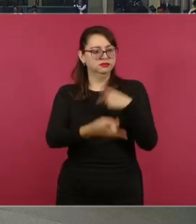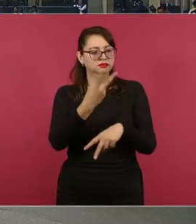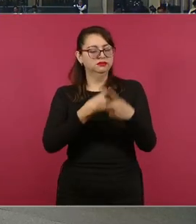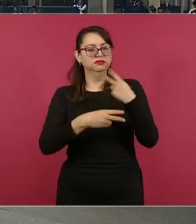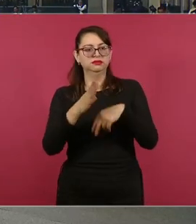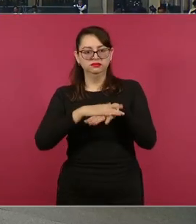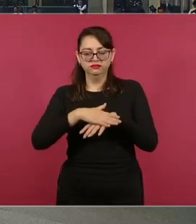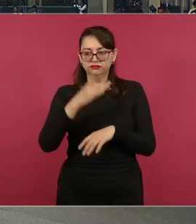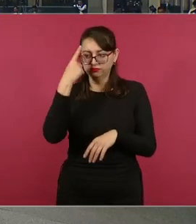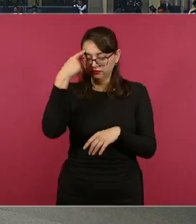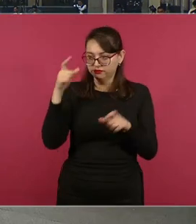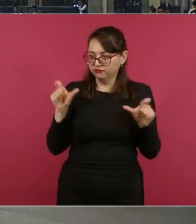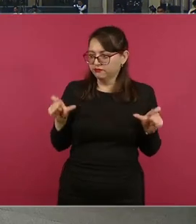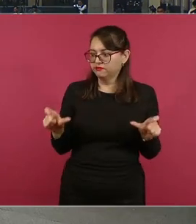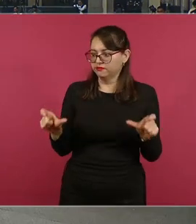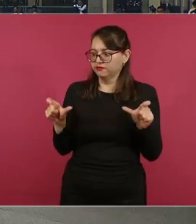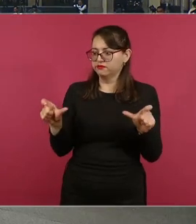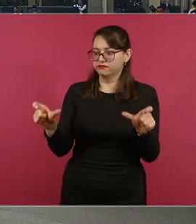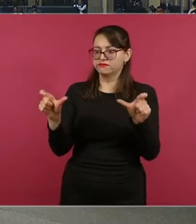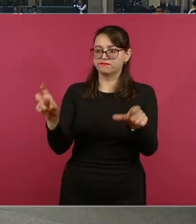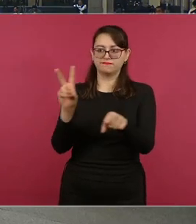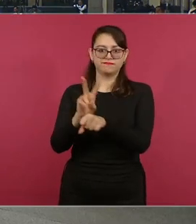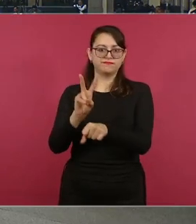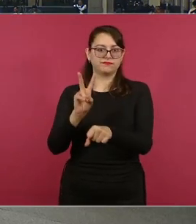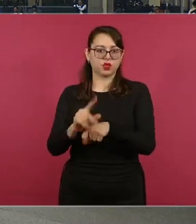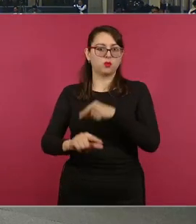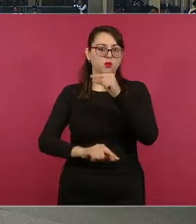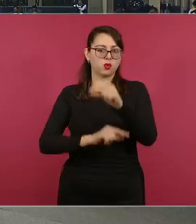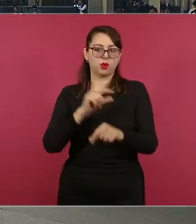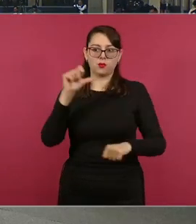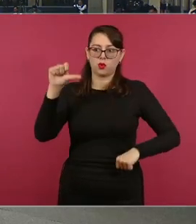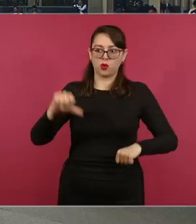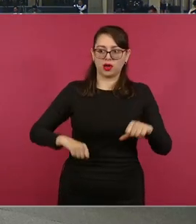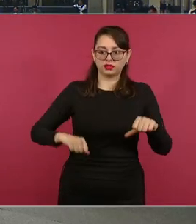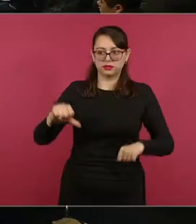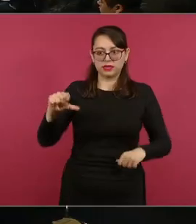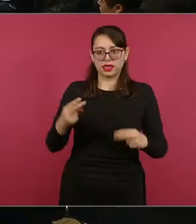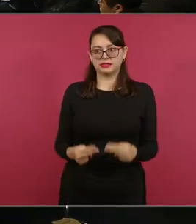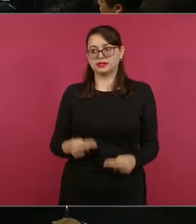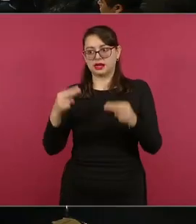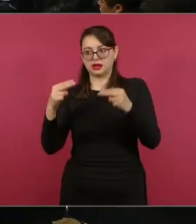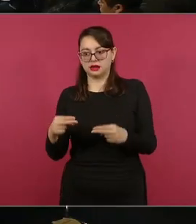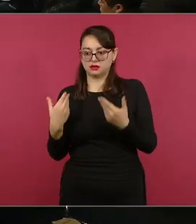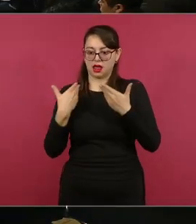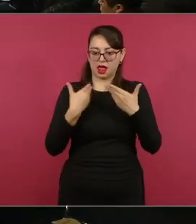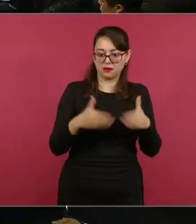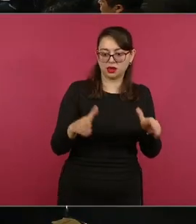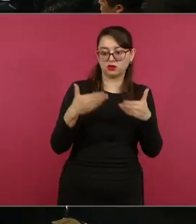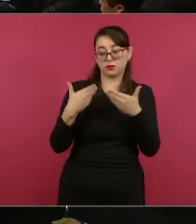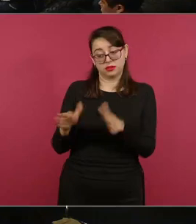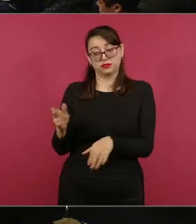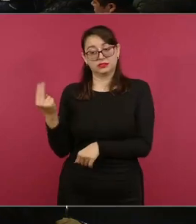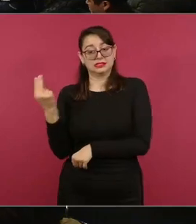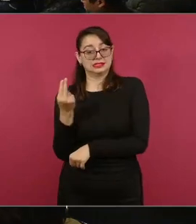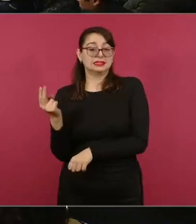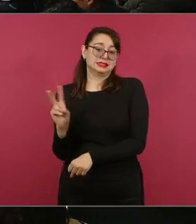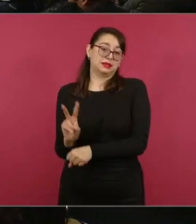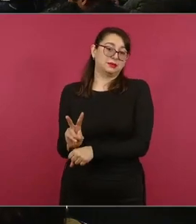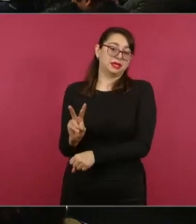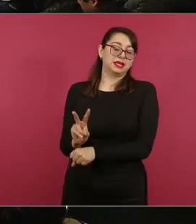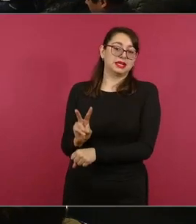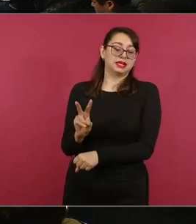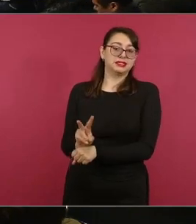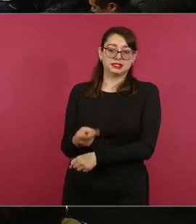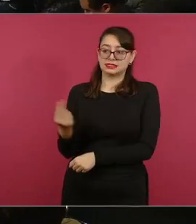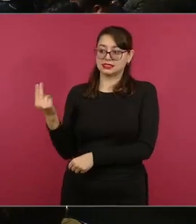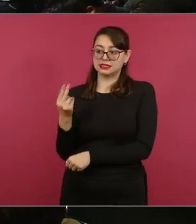seguridad conforme se vaya reactivando todos los negocios. Van a necesitar que estemos presentes